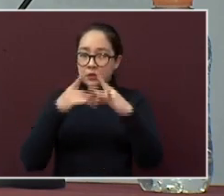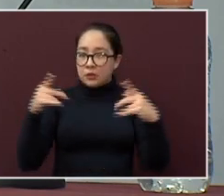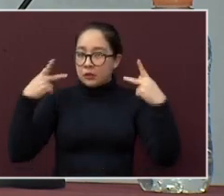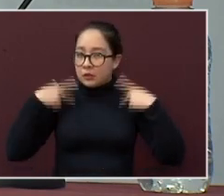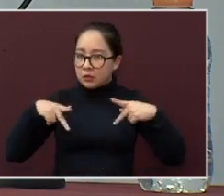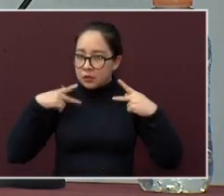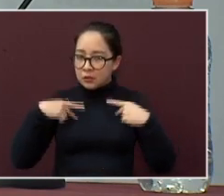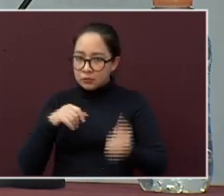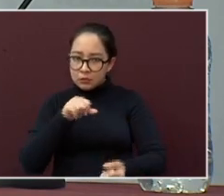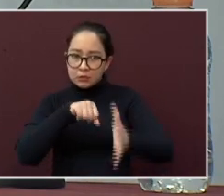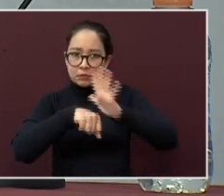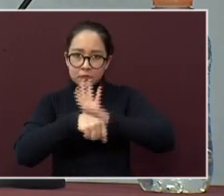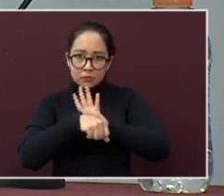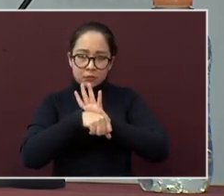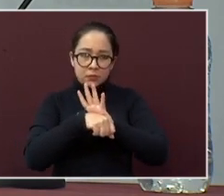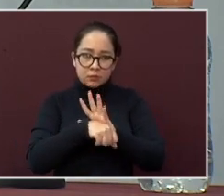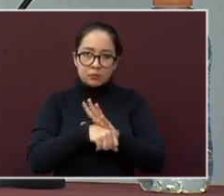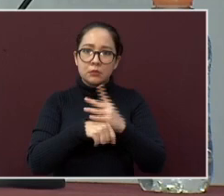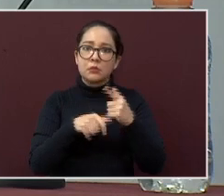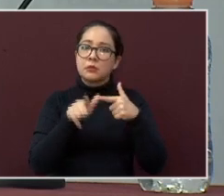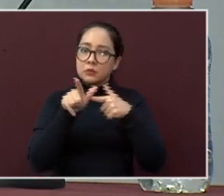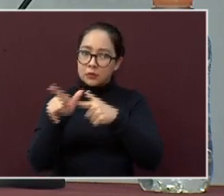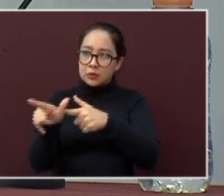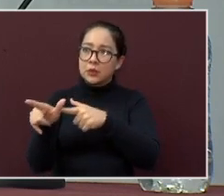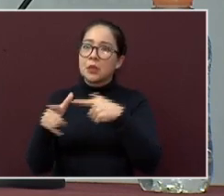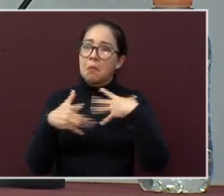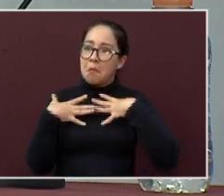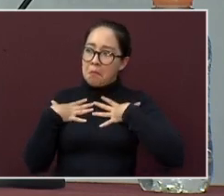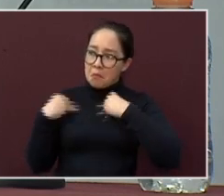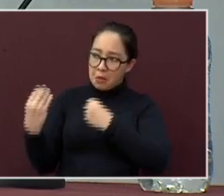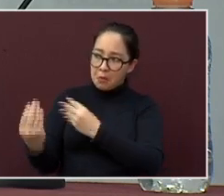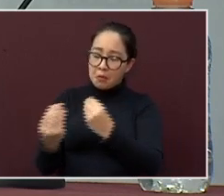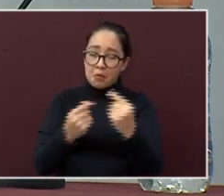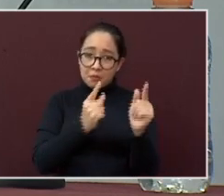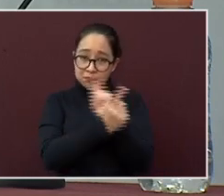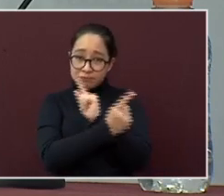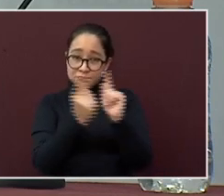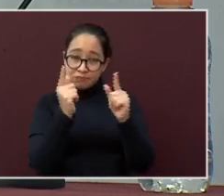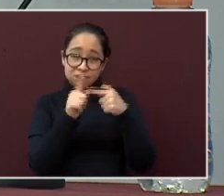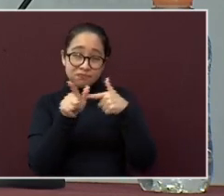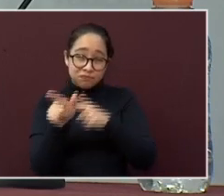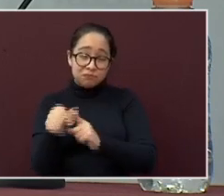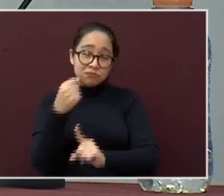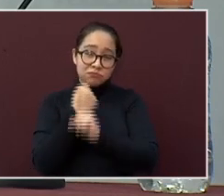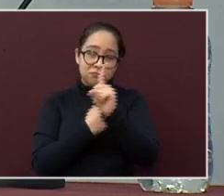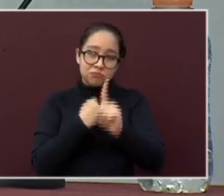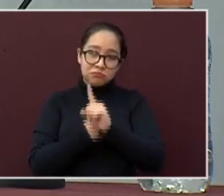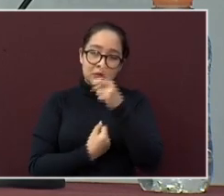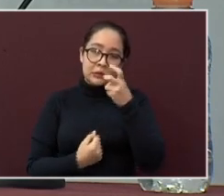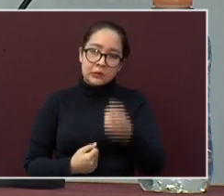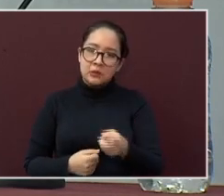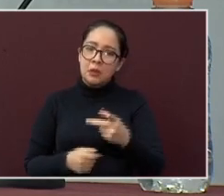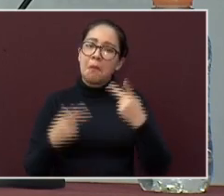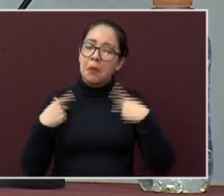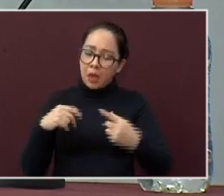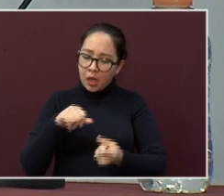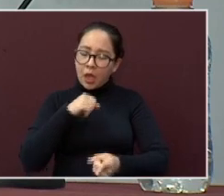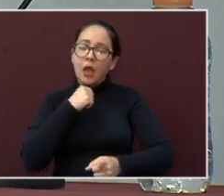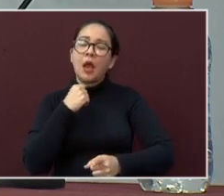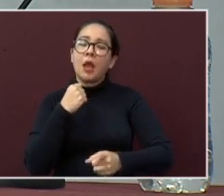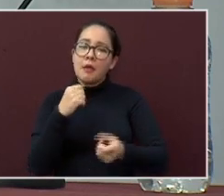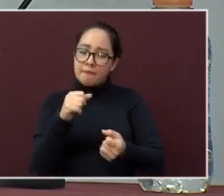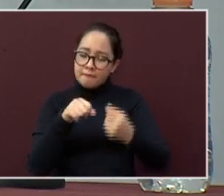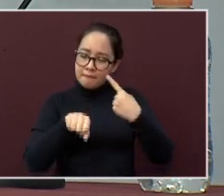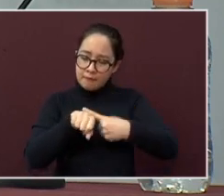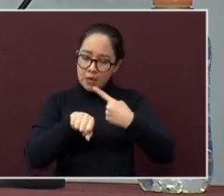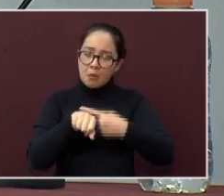siguen presentándose, dado que la transmisión continúa activa, pero los enfermos pueden curarse si se atienden a